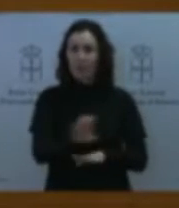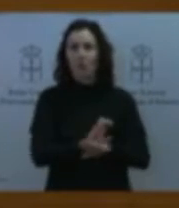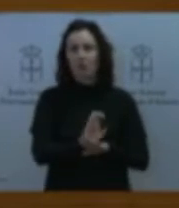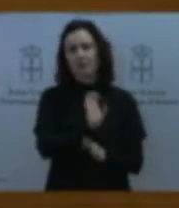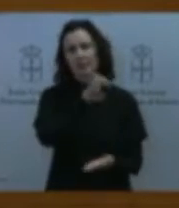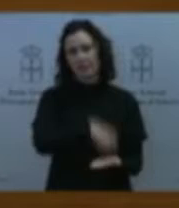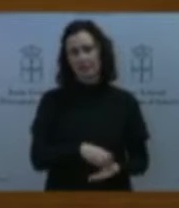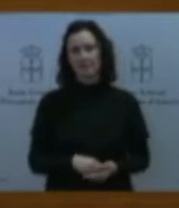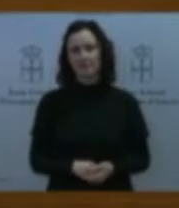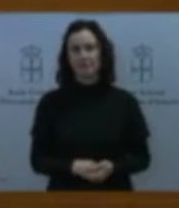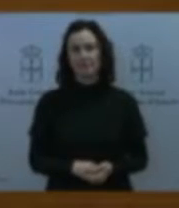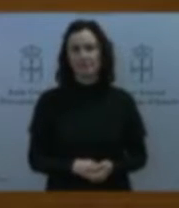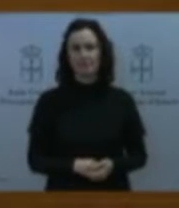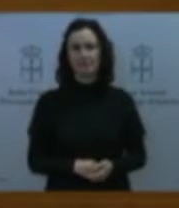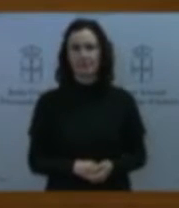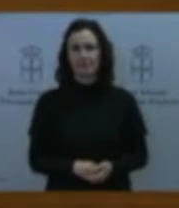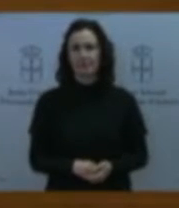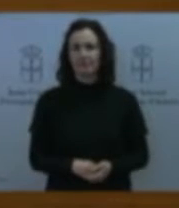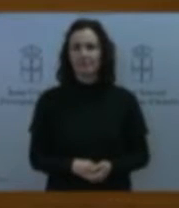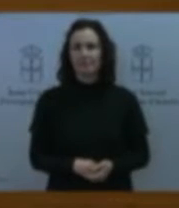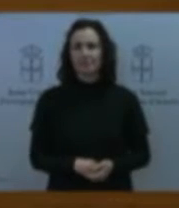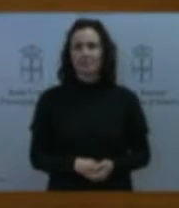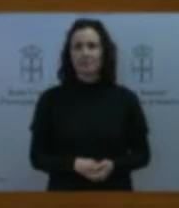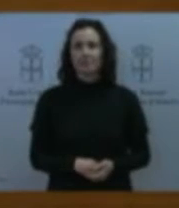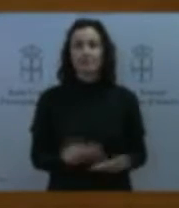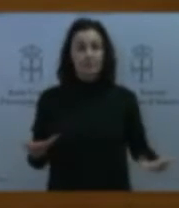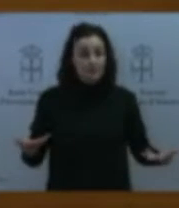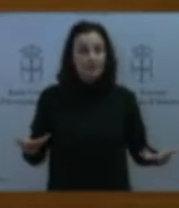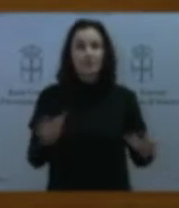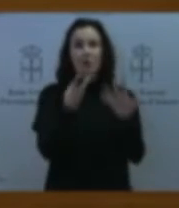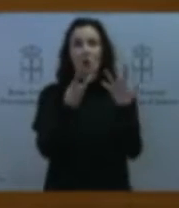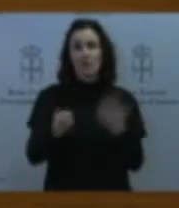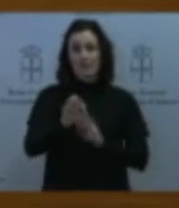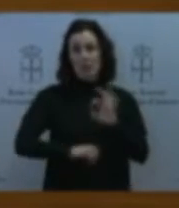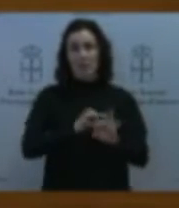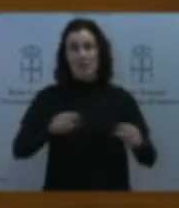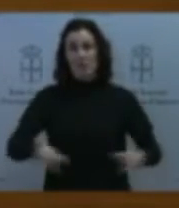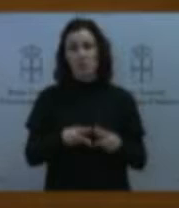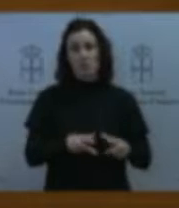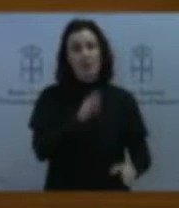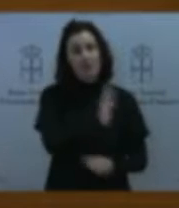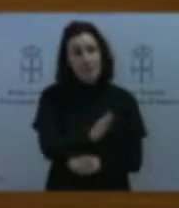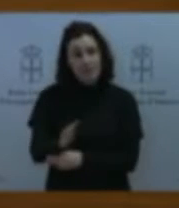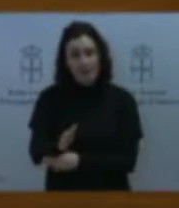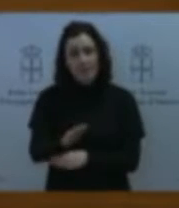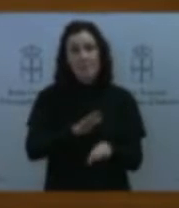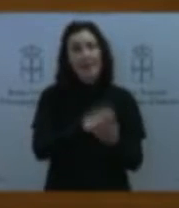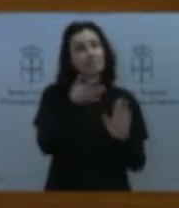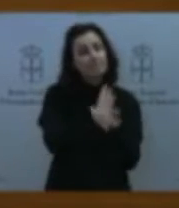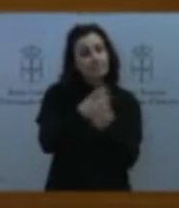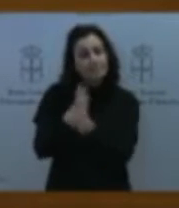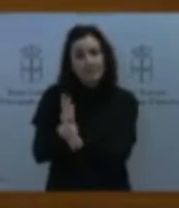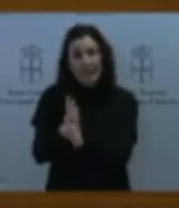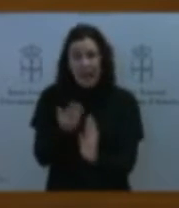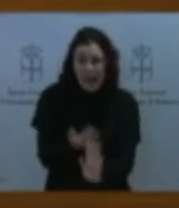¿Cómo vamos a esas 80 organizaciones sociales a decirles que el trabajo que llevan realizando los últimos dos años no sirve